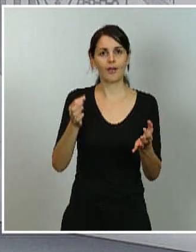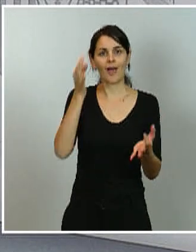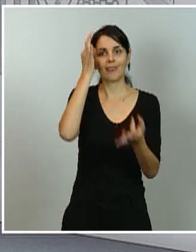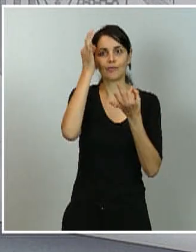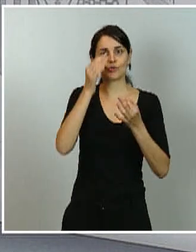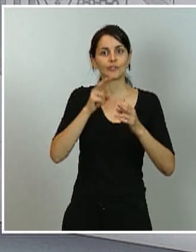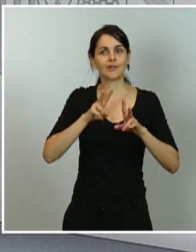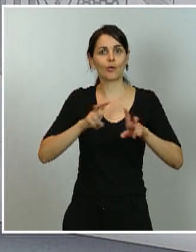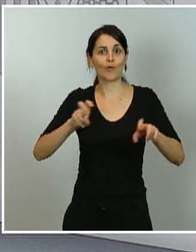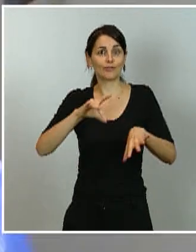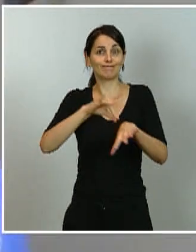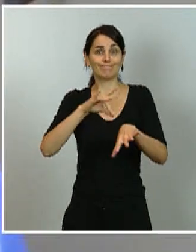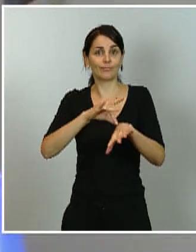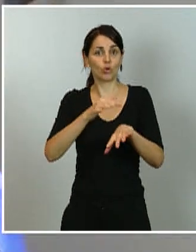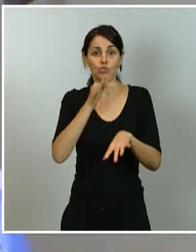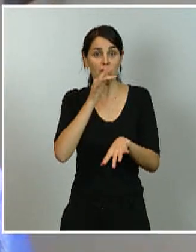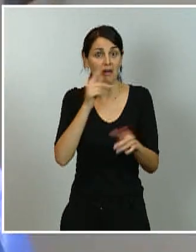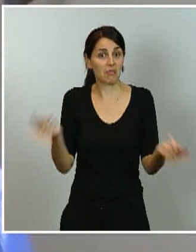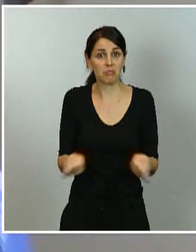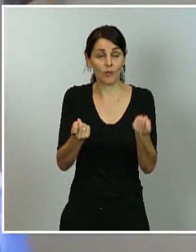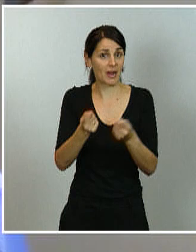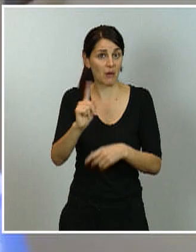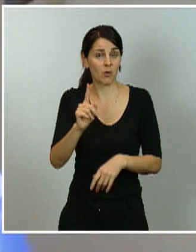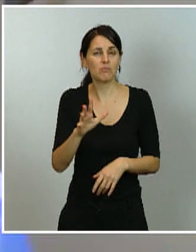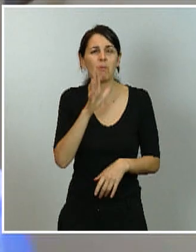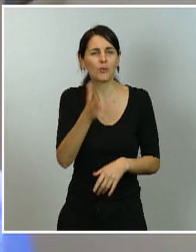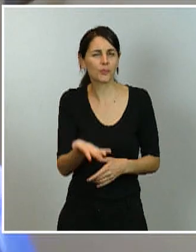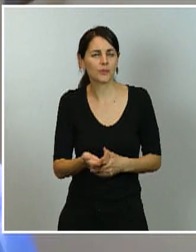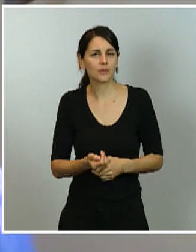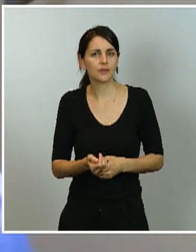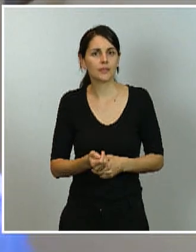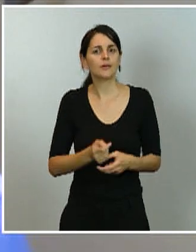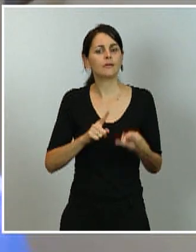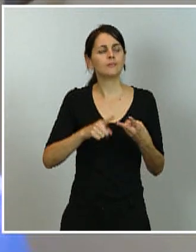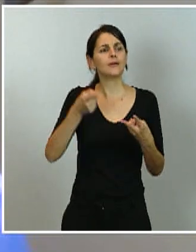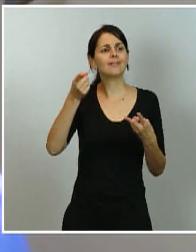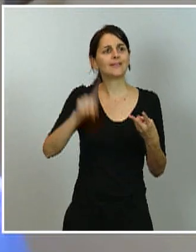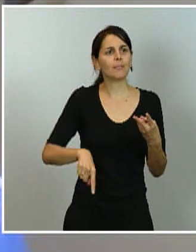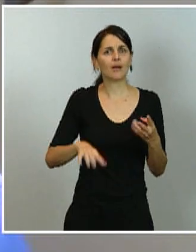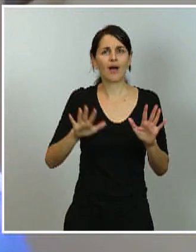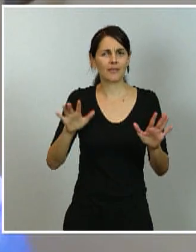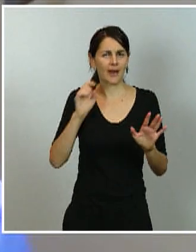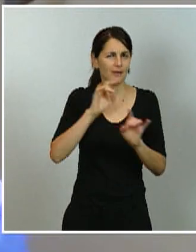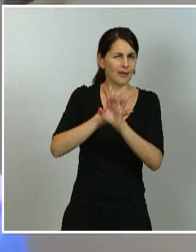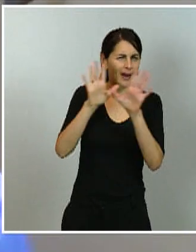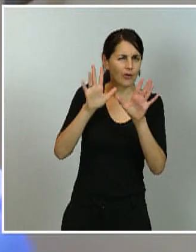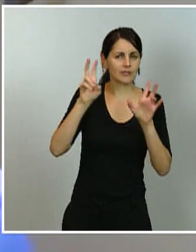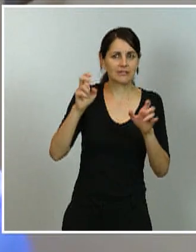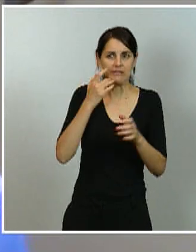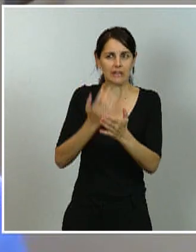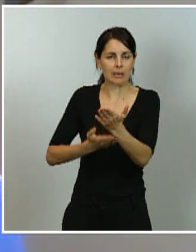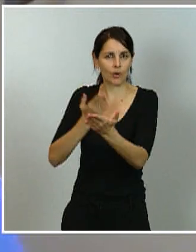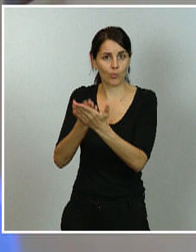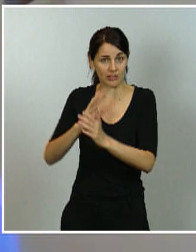Luego, si no entiendo muy bien si al final se aprueba mañana esto en el interterritorial, si este fin de semana ya Madrid